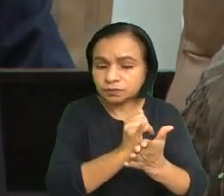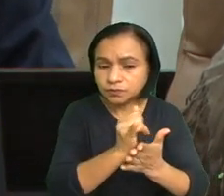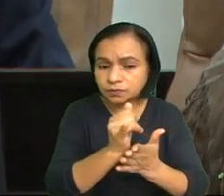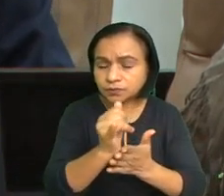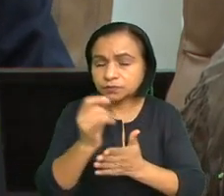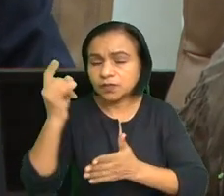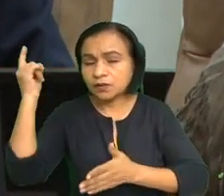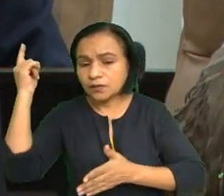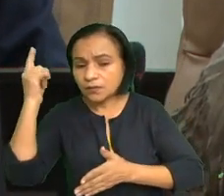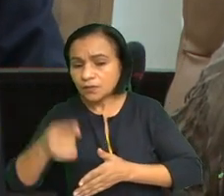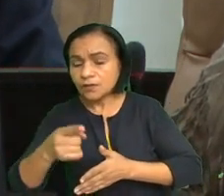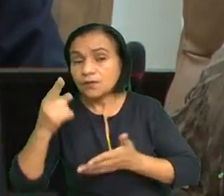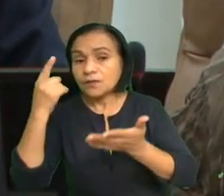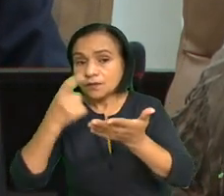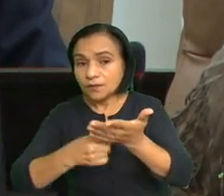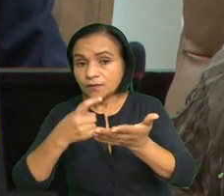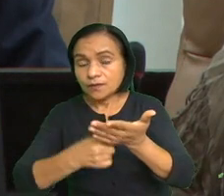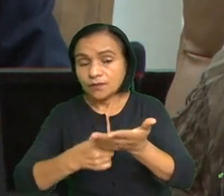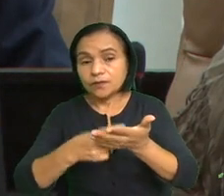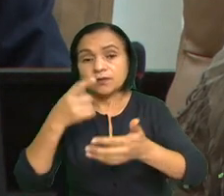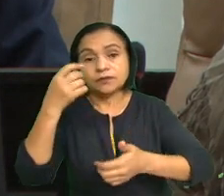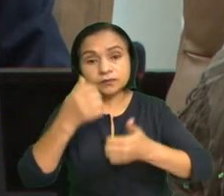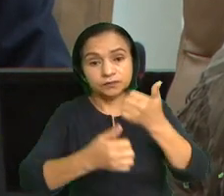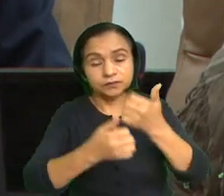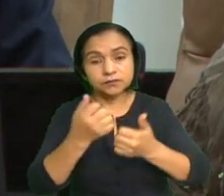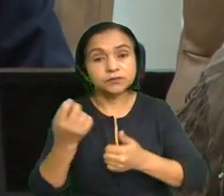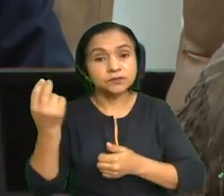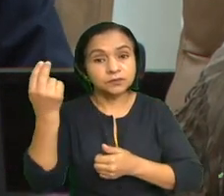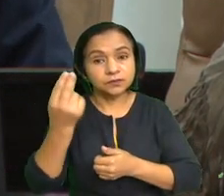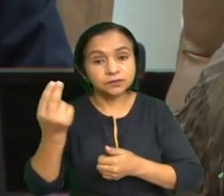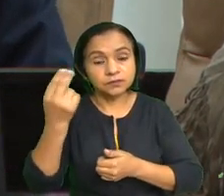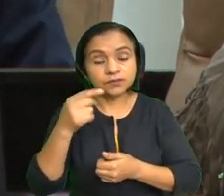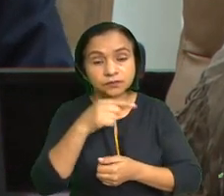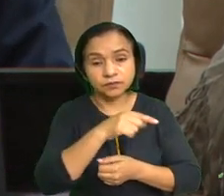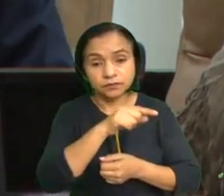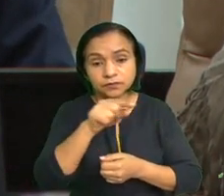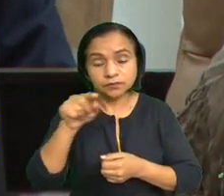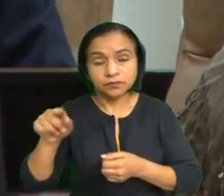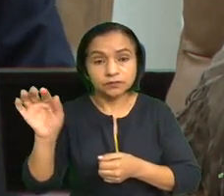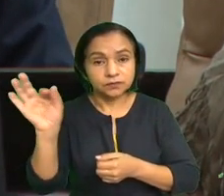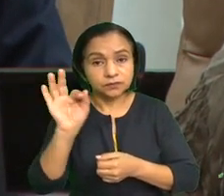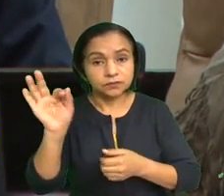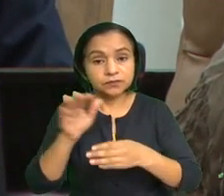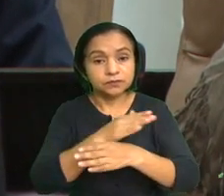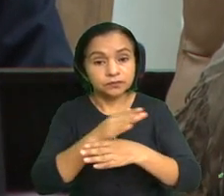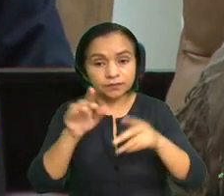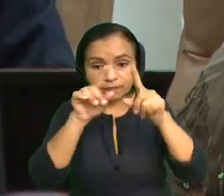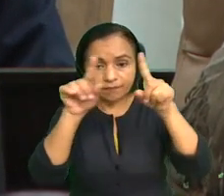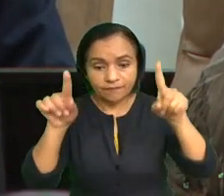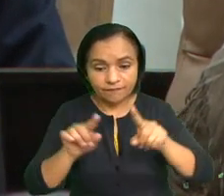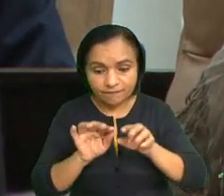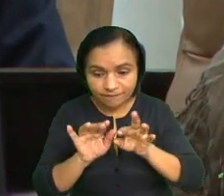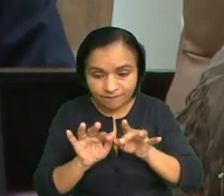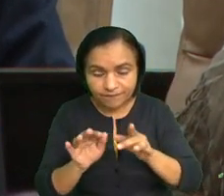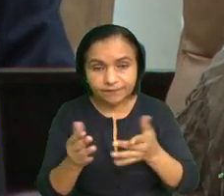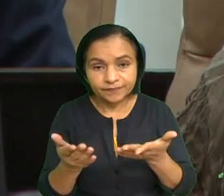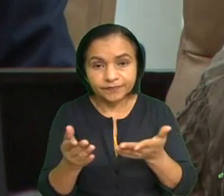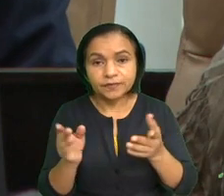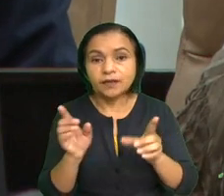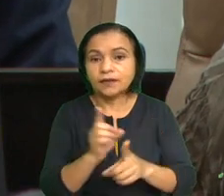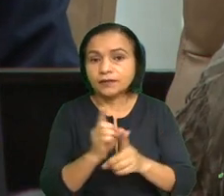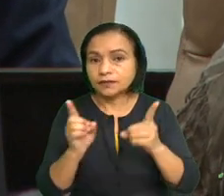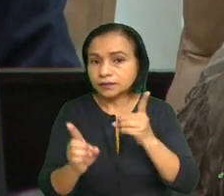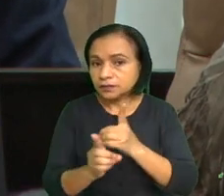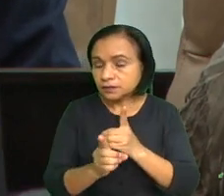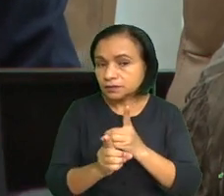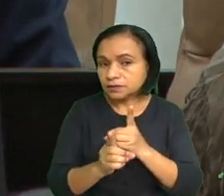sancionar delitos que se cometan utilizando estas modalidades tecnológicas. Debemos reconocer que